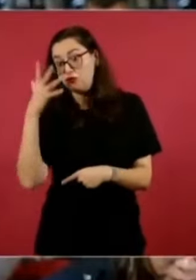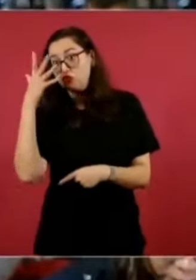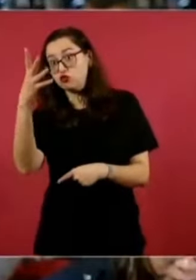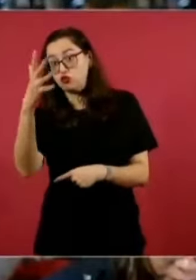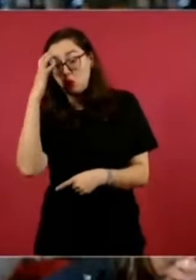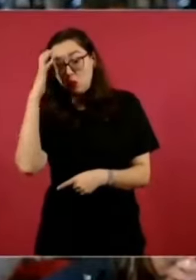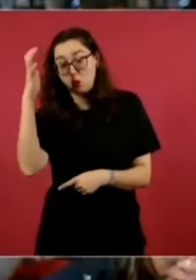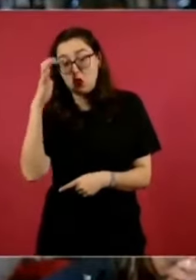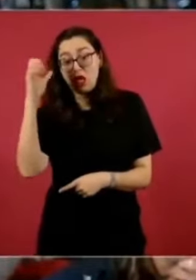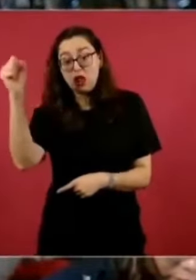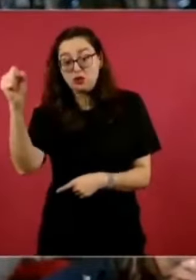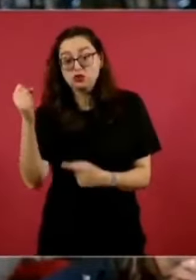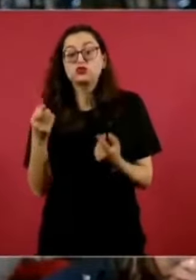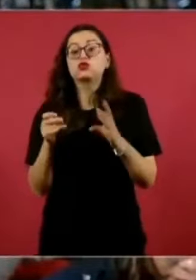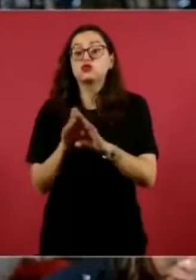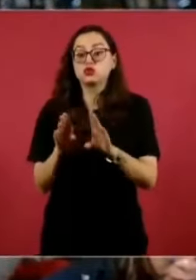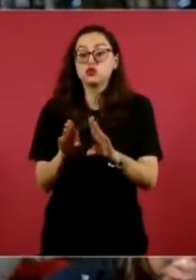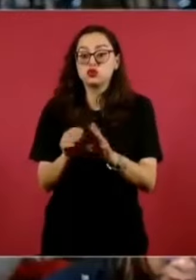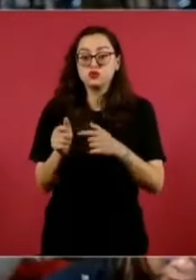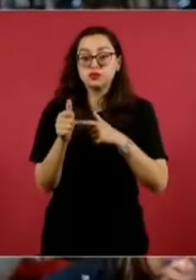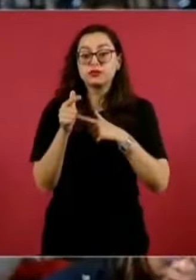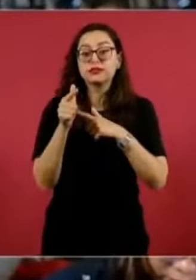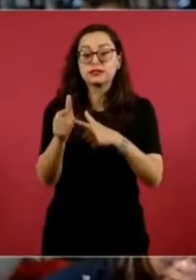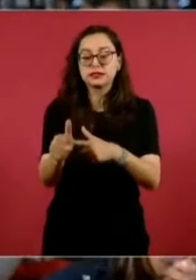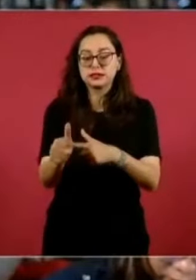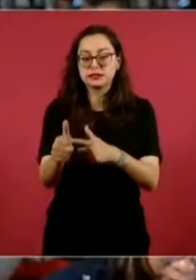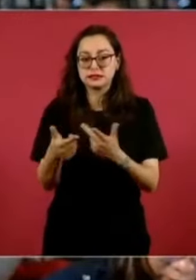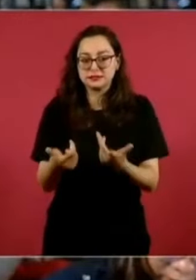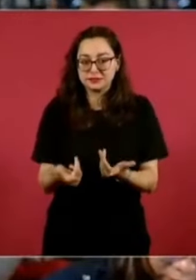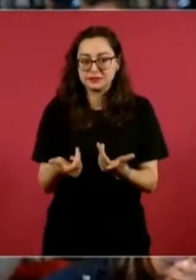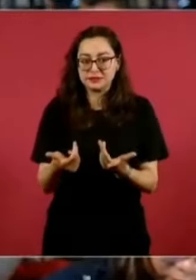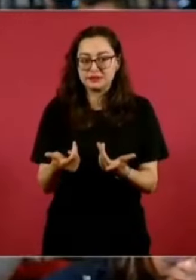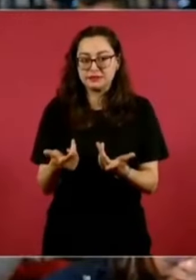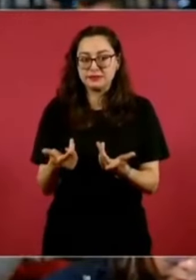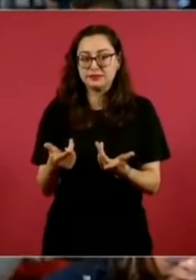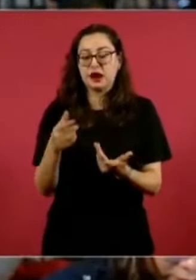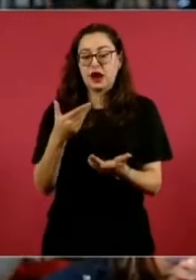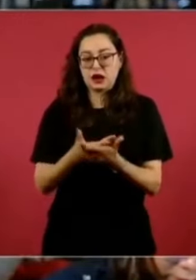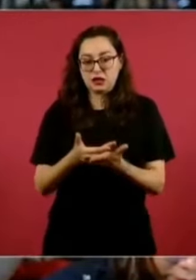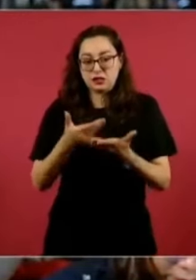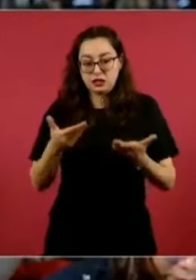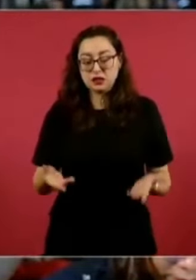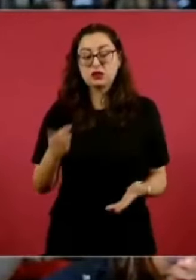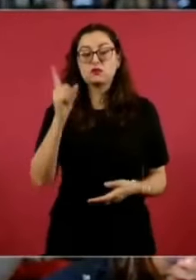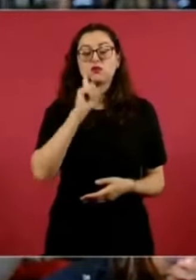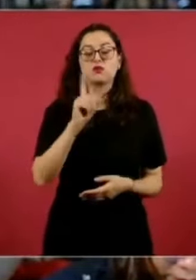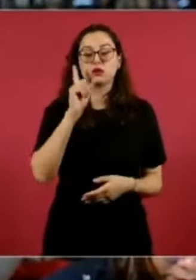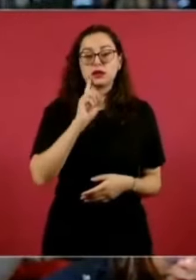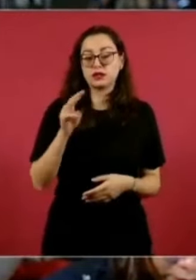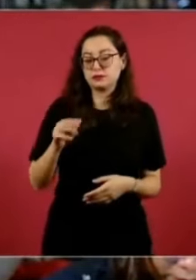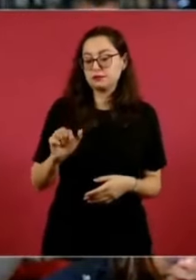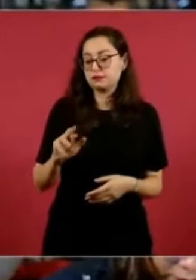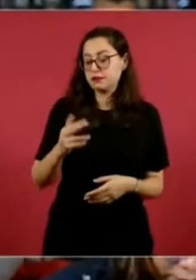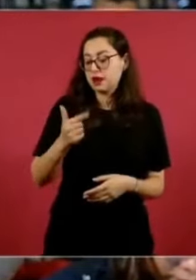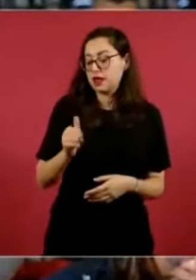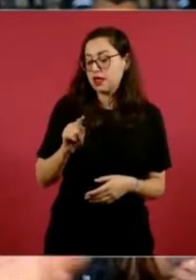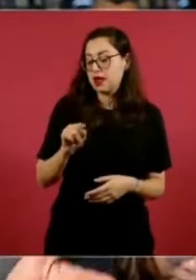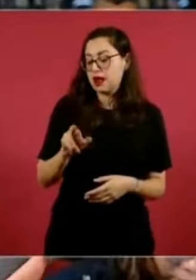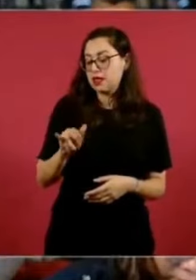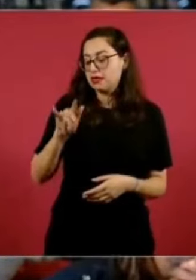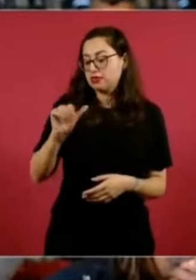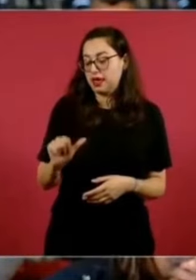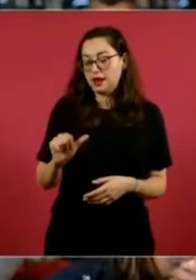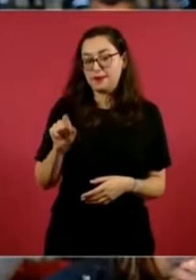Morelos, también aunado a la victoria que tuvo la candidata Margarita González, que era